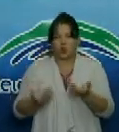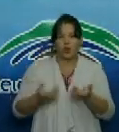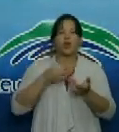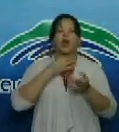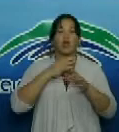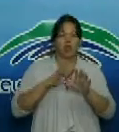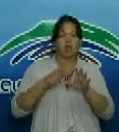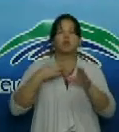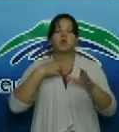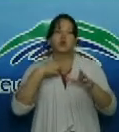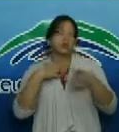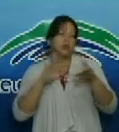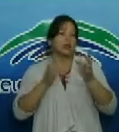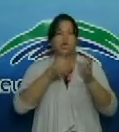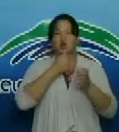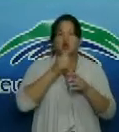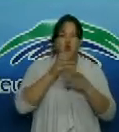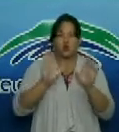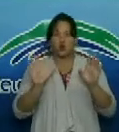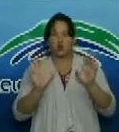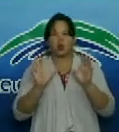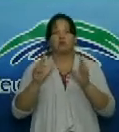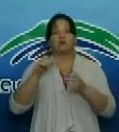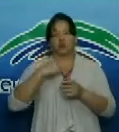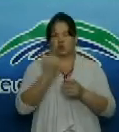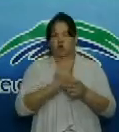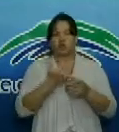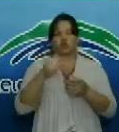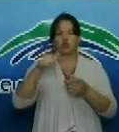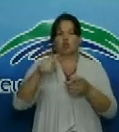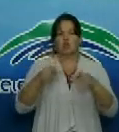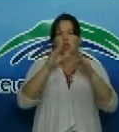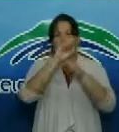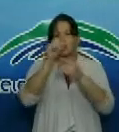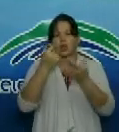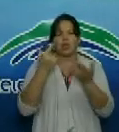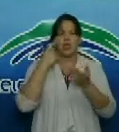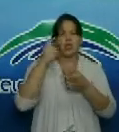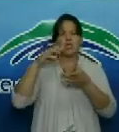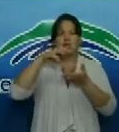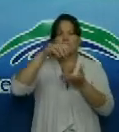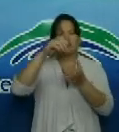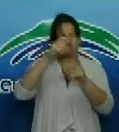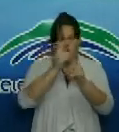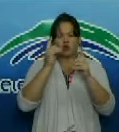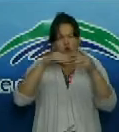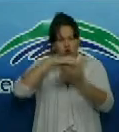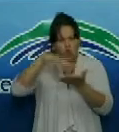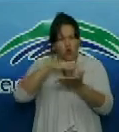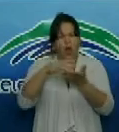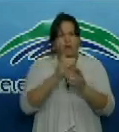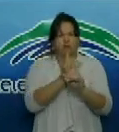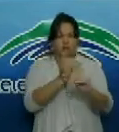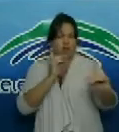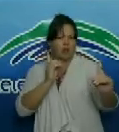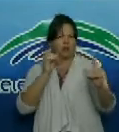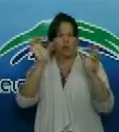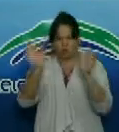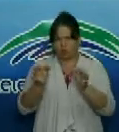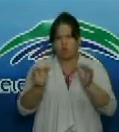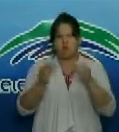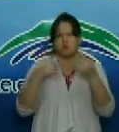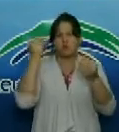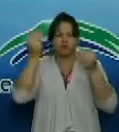padecer la enfermedad nos encontramos en el motel las cabañitas que en estos momentos funge como centro de aislamiento para pacientes que han sido contactos o son